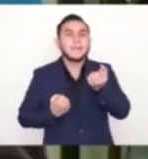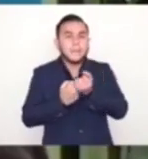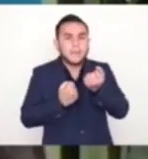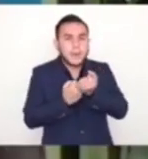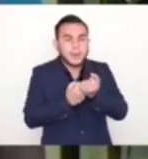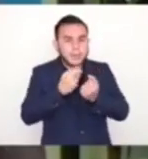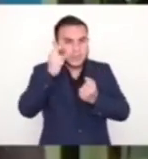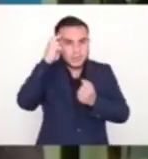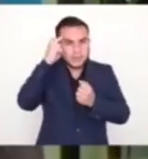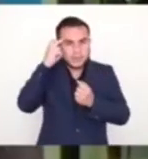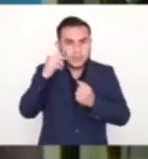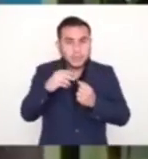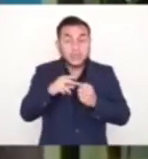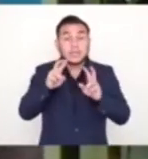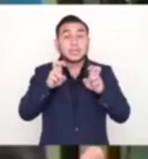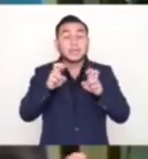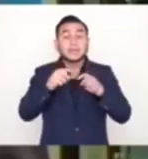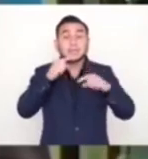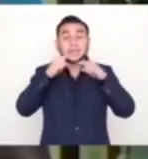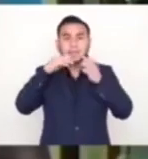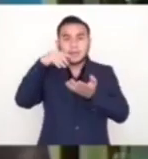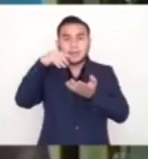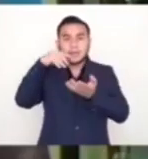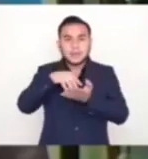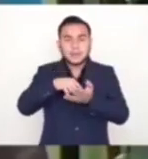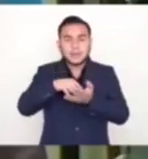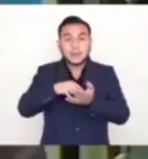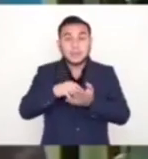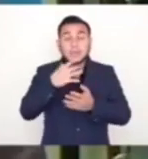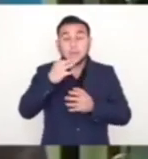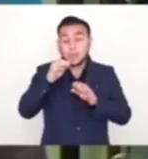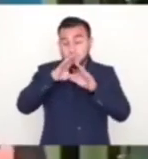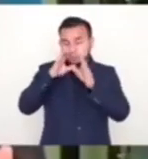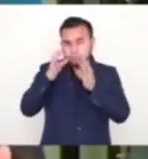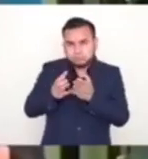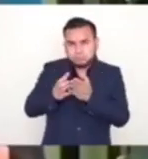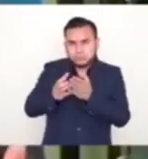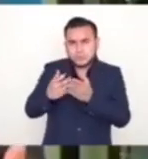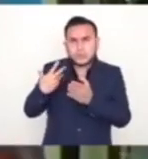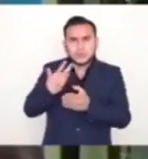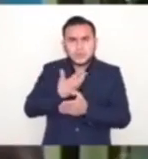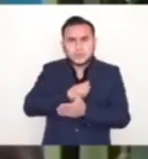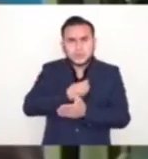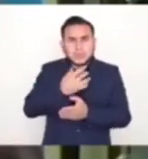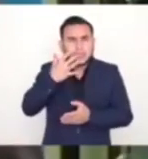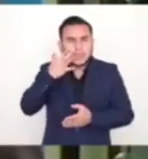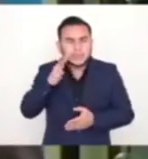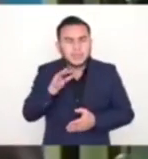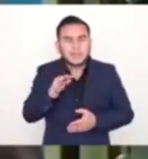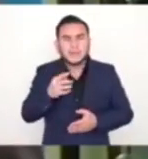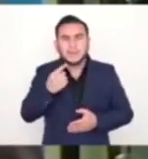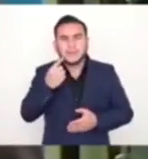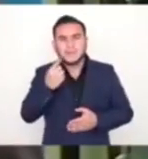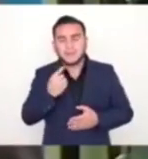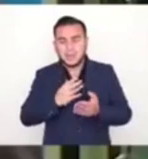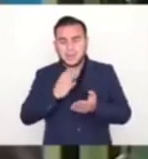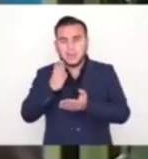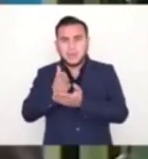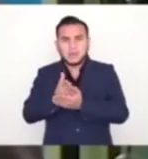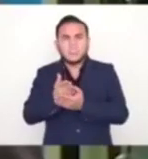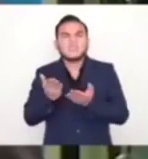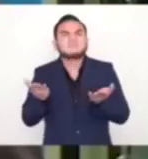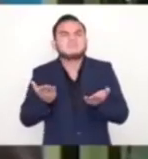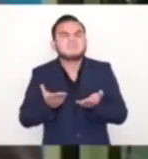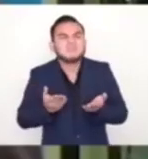propias de la democracia cristiana mundial. No podemos, y sobre todo en situaciones de crisis, venir a inspirarnos